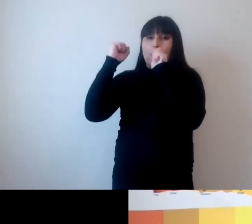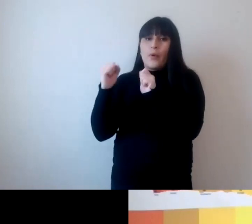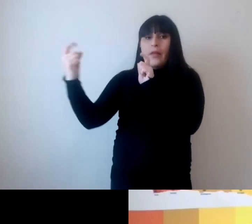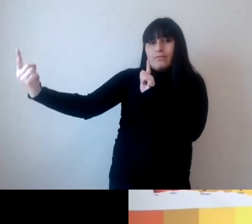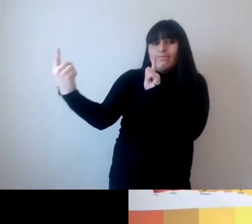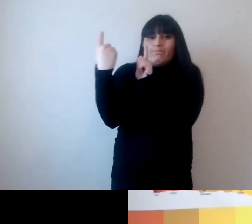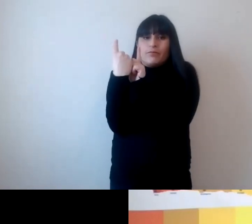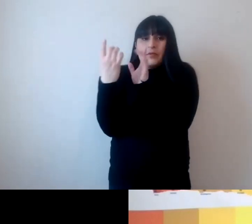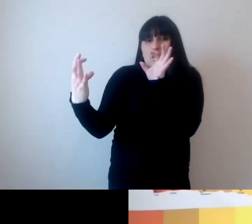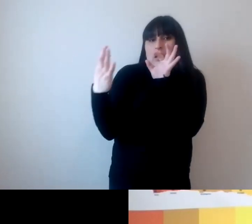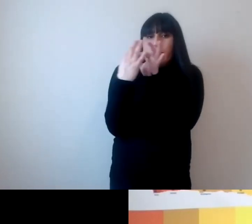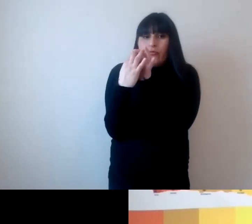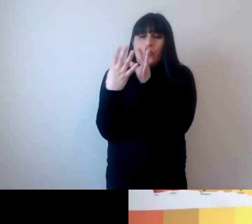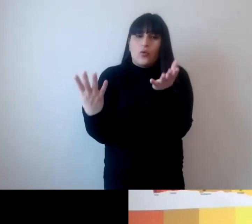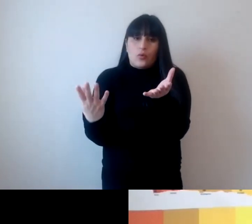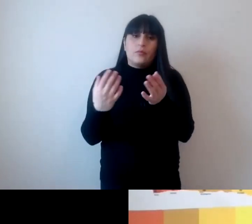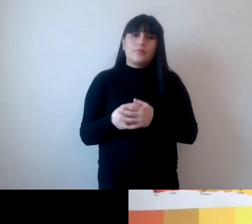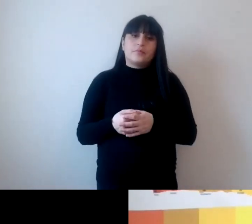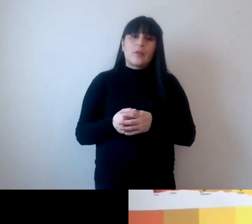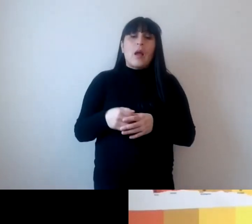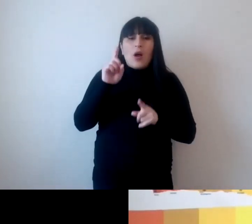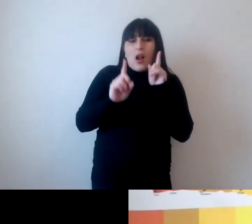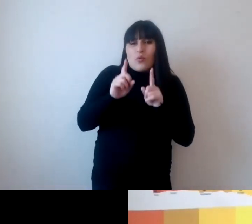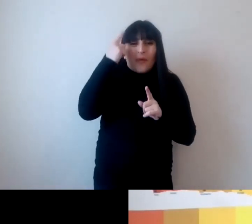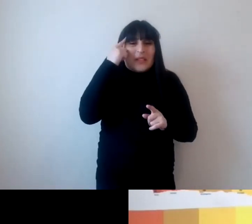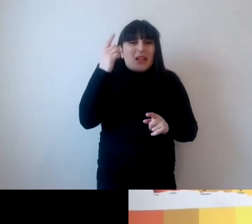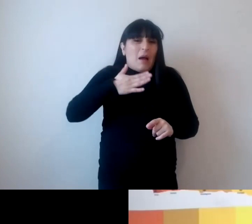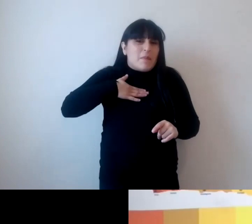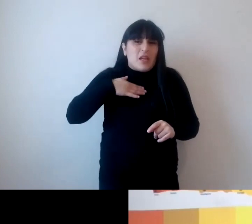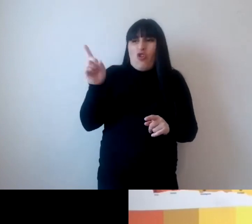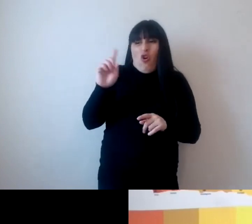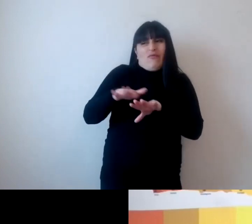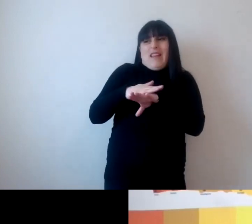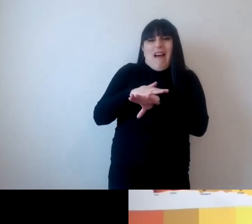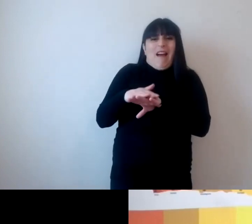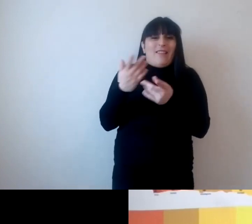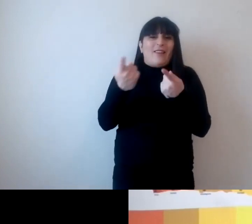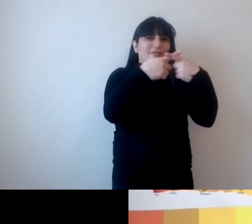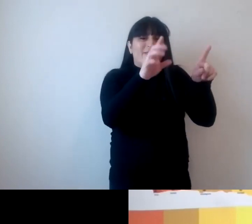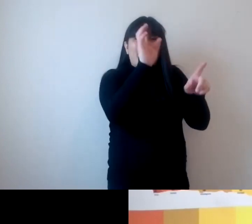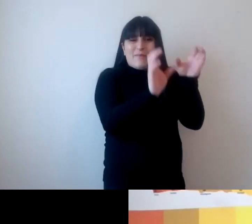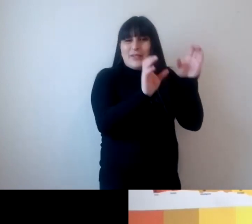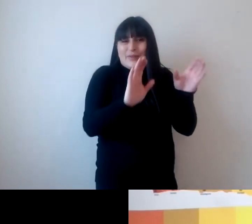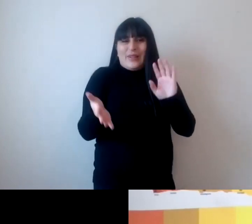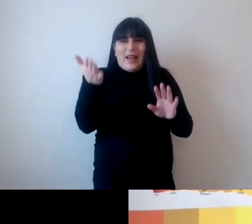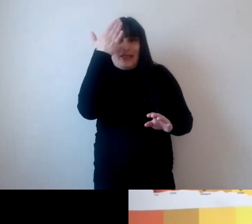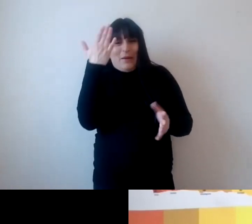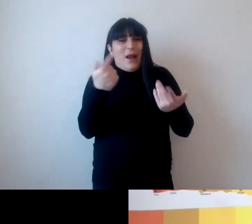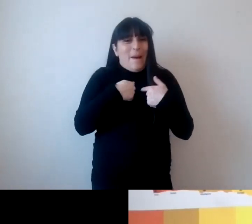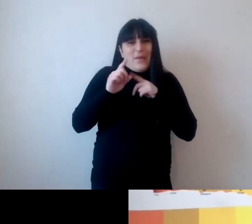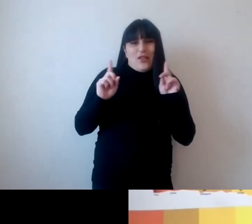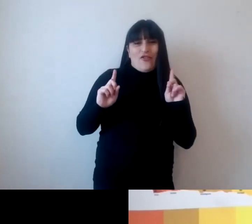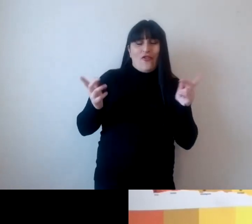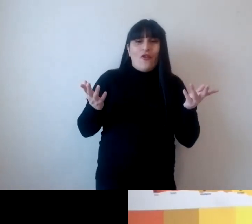tendencia al excepcionalismo es decir a mí no me va a afectar o me puede afectar pero en el futuro va a afectar más a otras sociedades